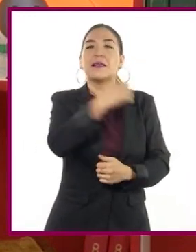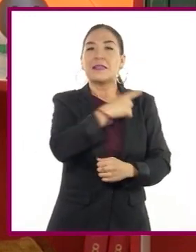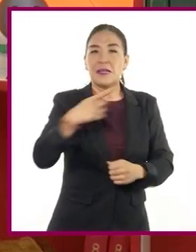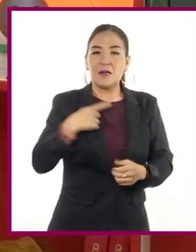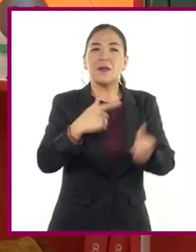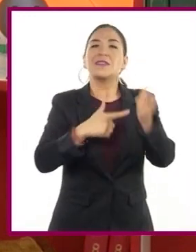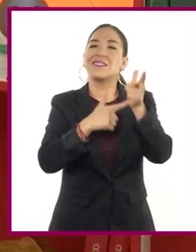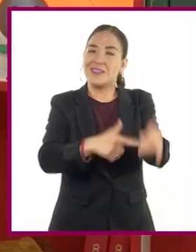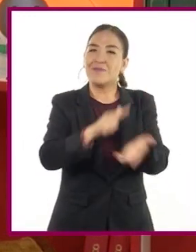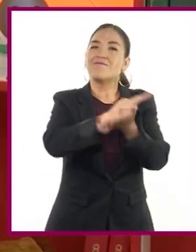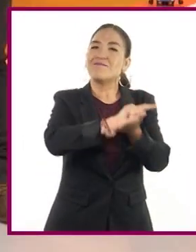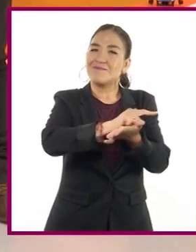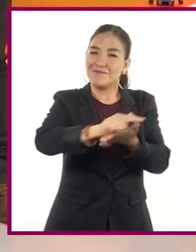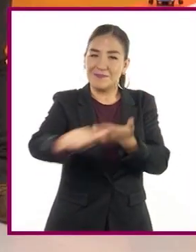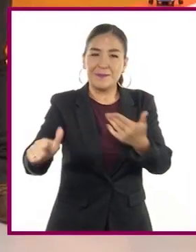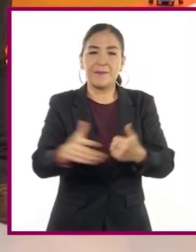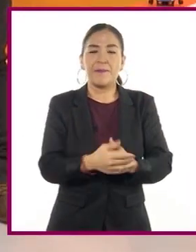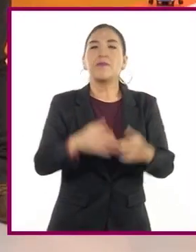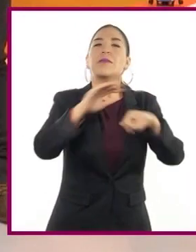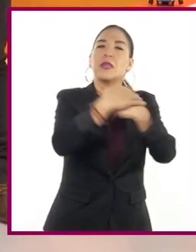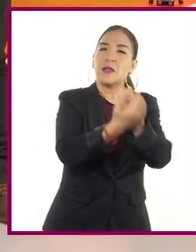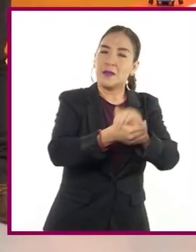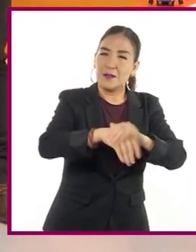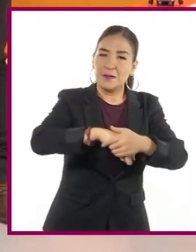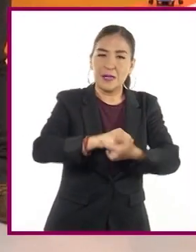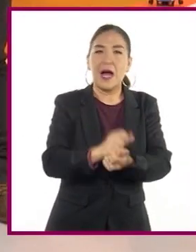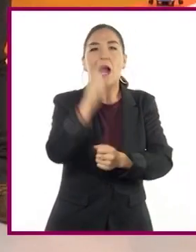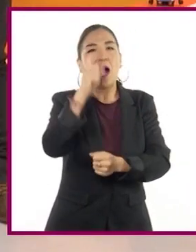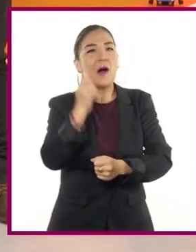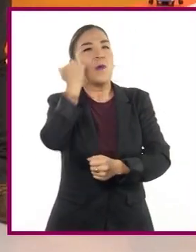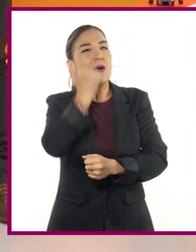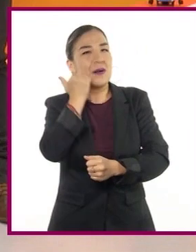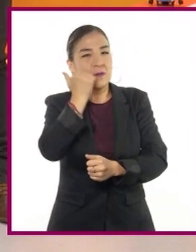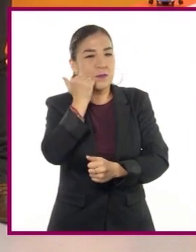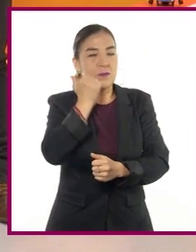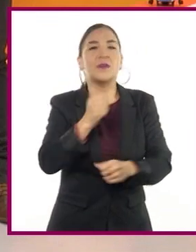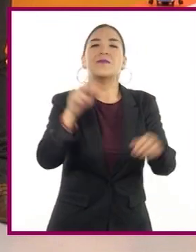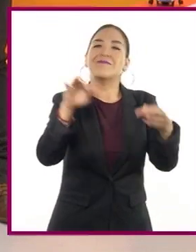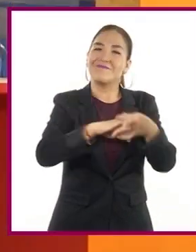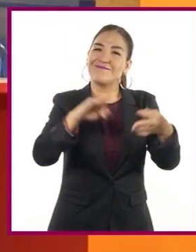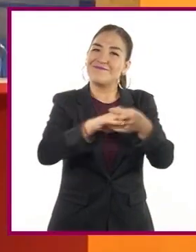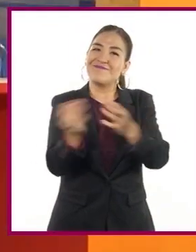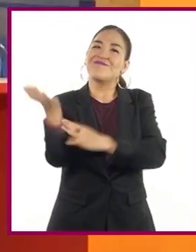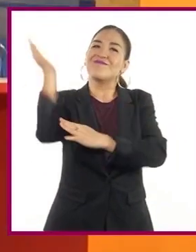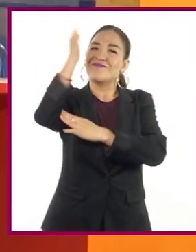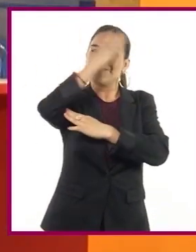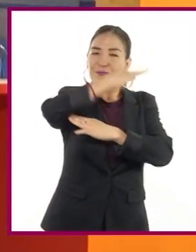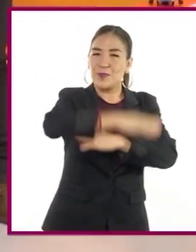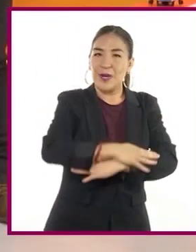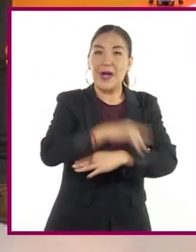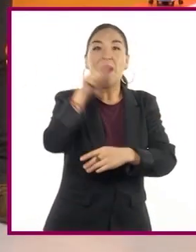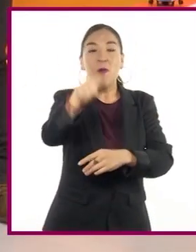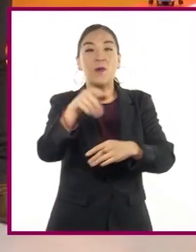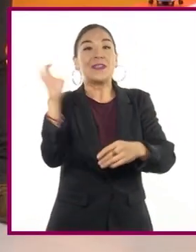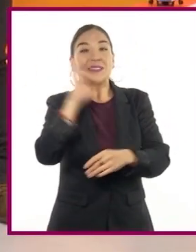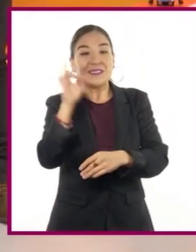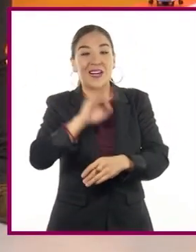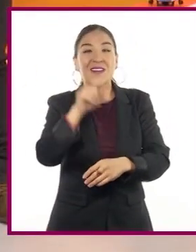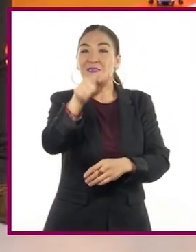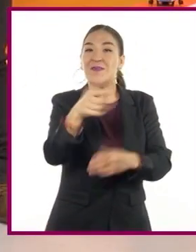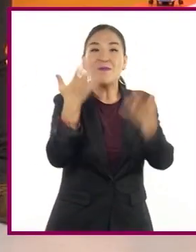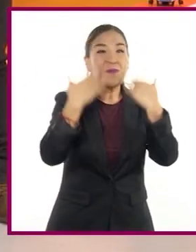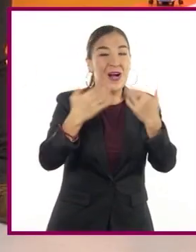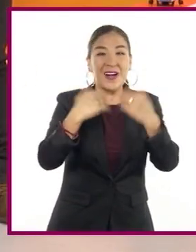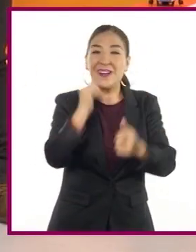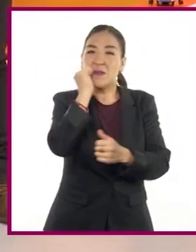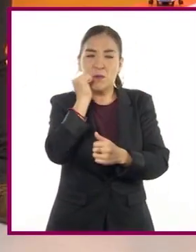sus hábitos de limpieza. ¿Cómo lavarse las manos con agua y jabón? Varias veces al día. En caso de que no haya,